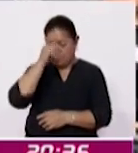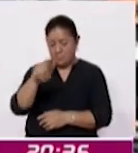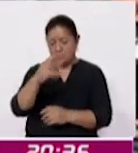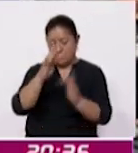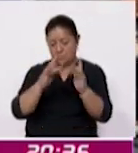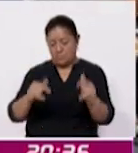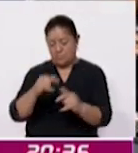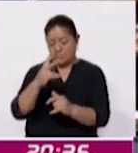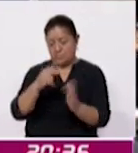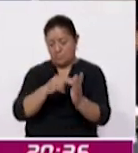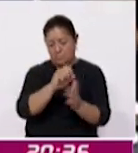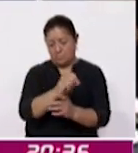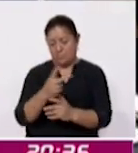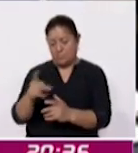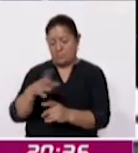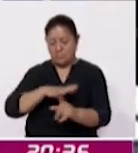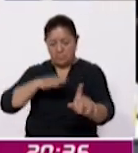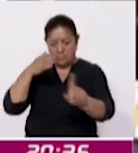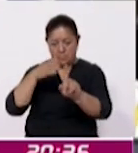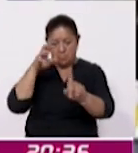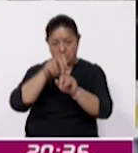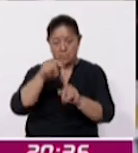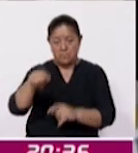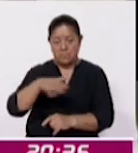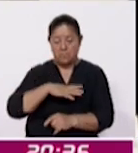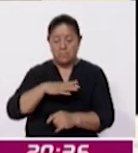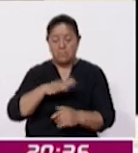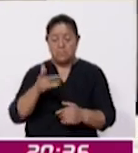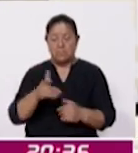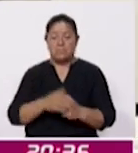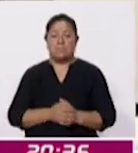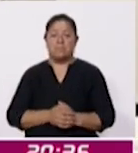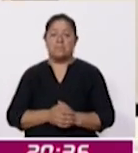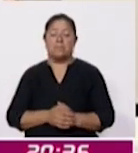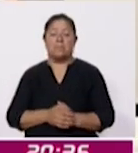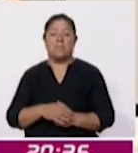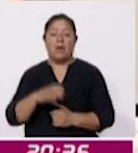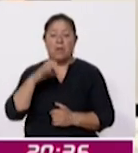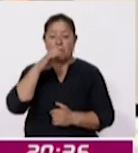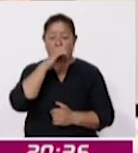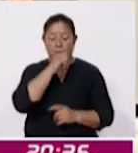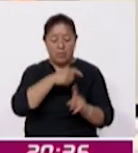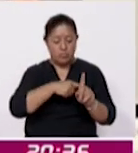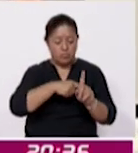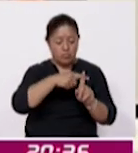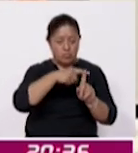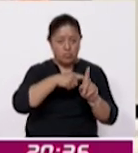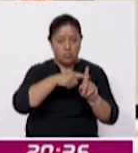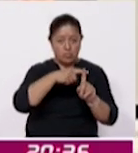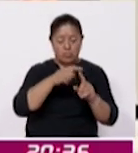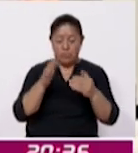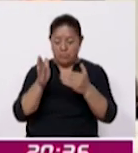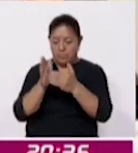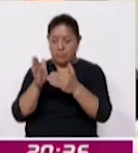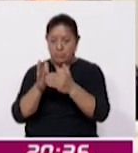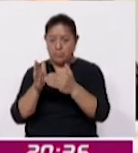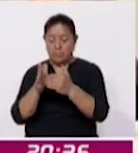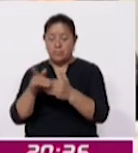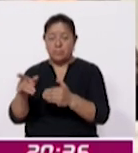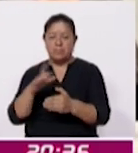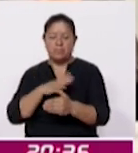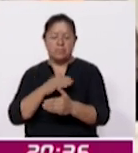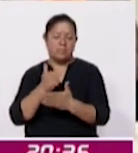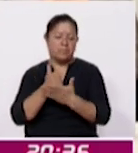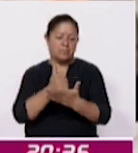21 que tiene como objetivo limitar el aumento de la temperatura global mediante medidas de mitigación de gases